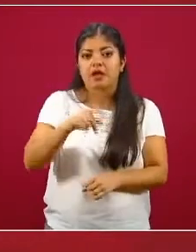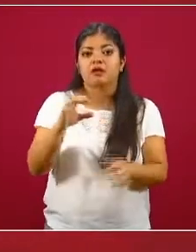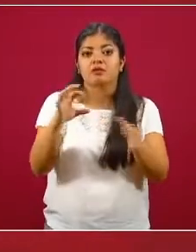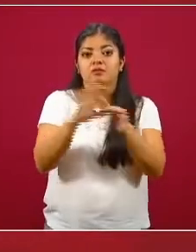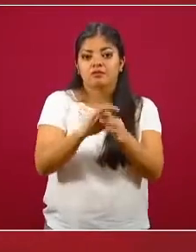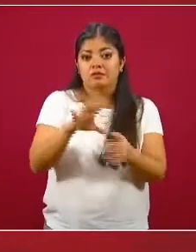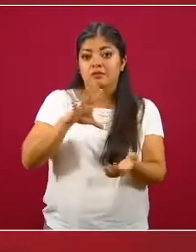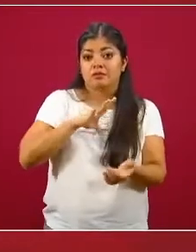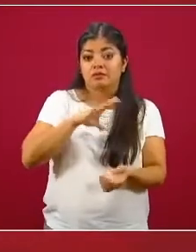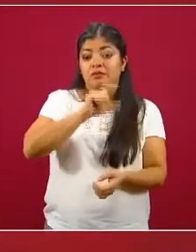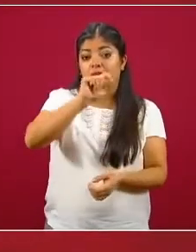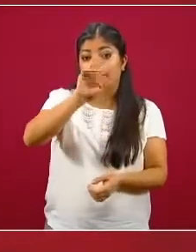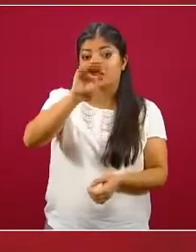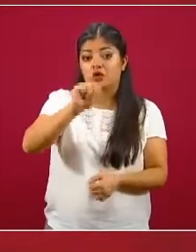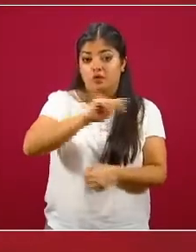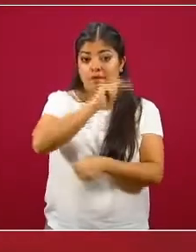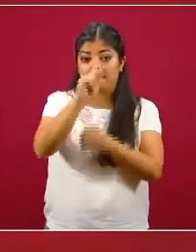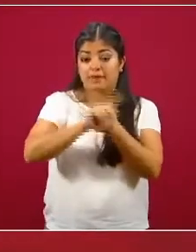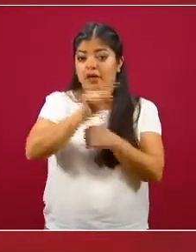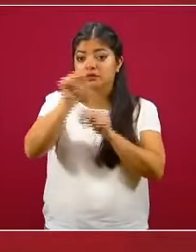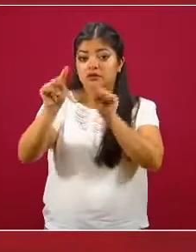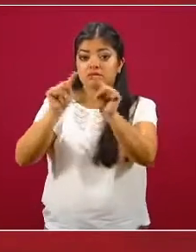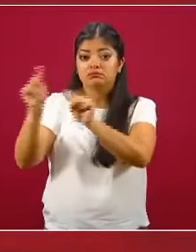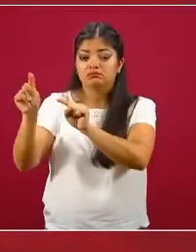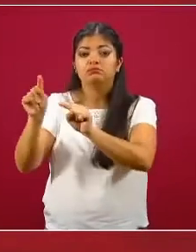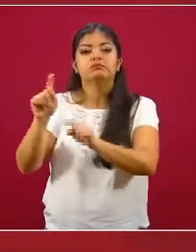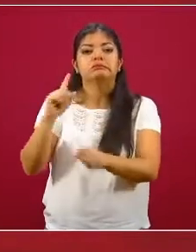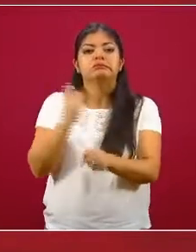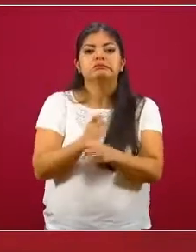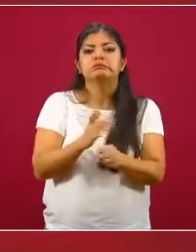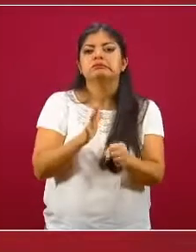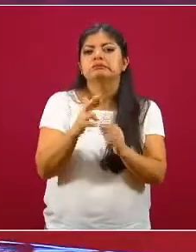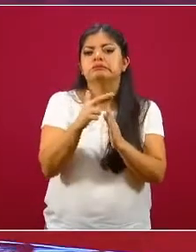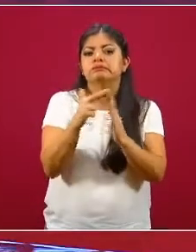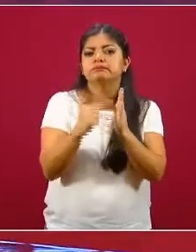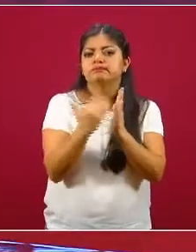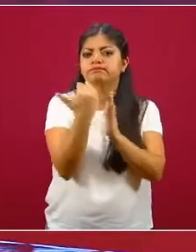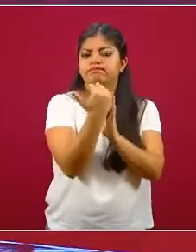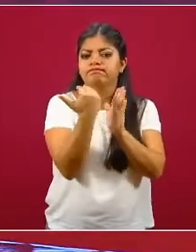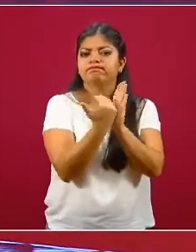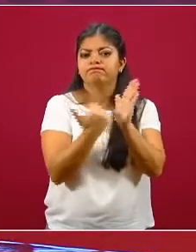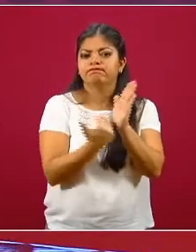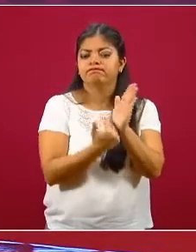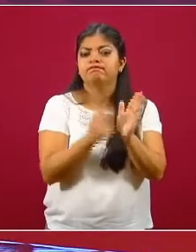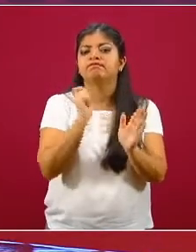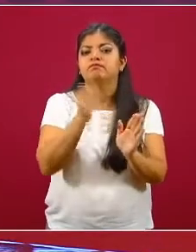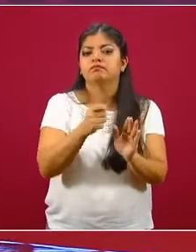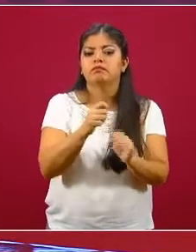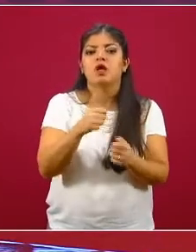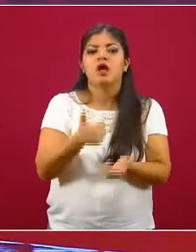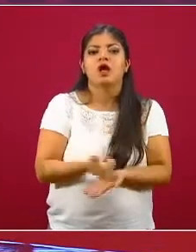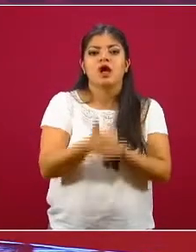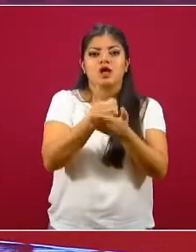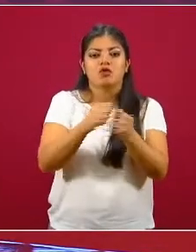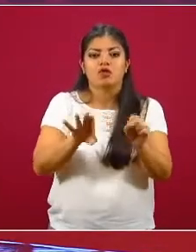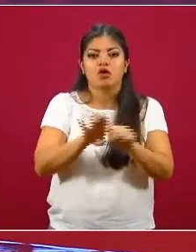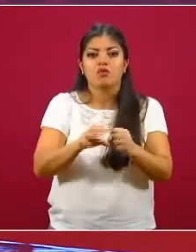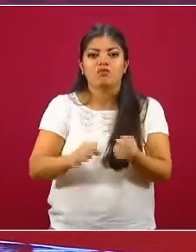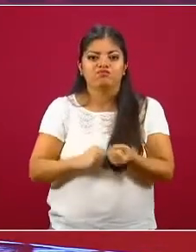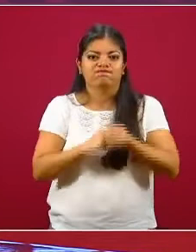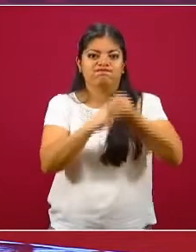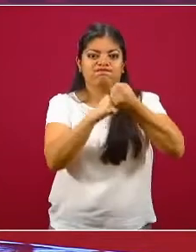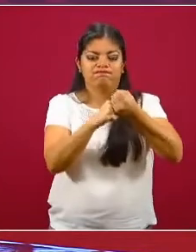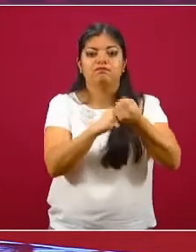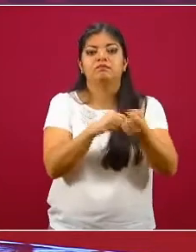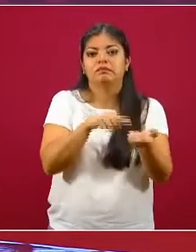junto a otros 29 países de la región, contiene las medidas fundamentales que están respaldadas por una sólida y amplia evidencia y que se